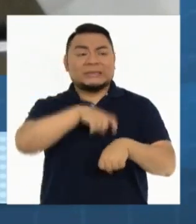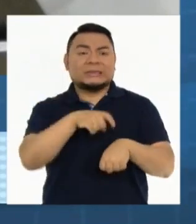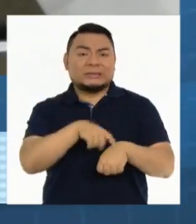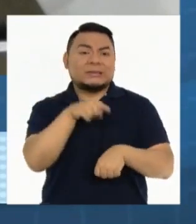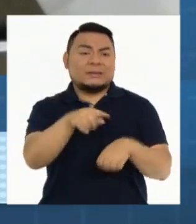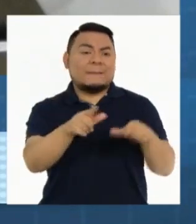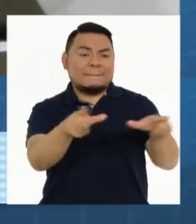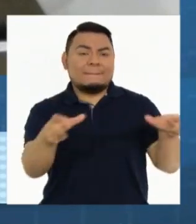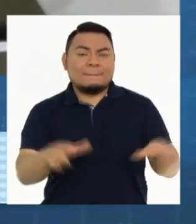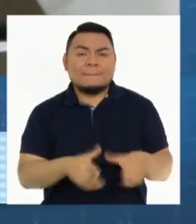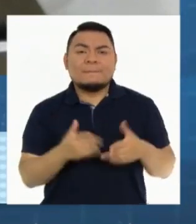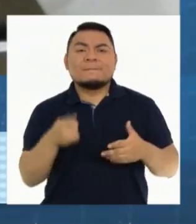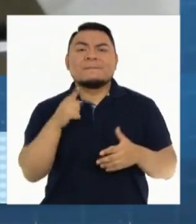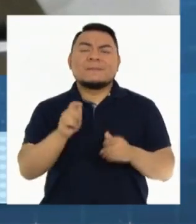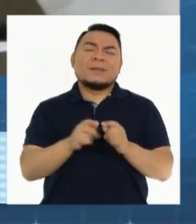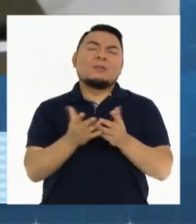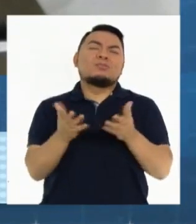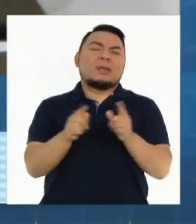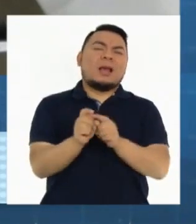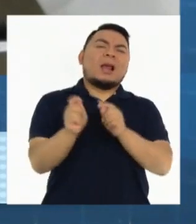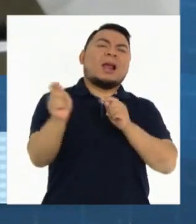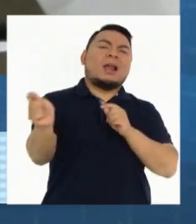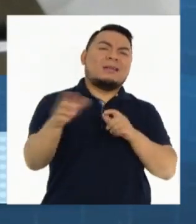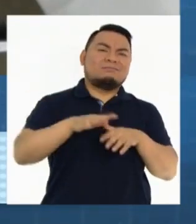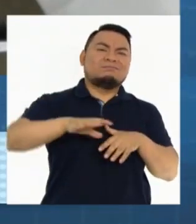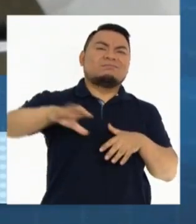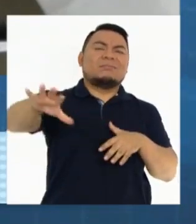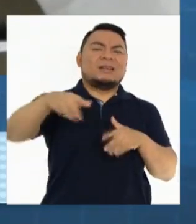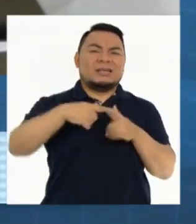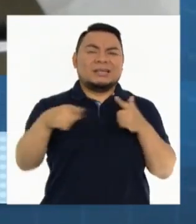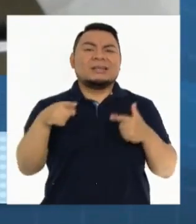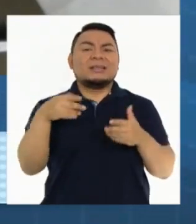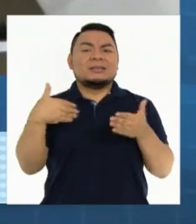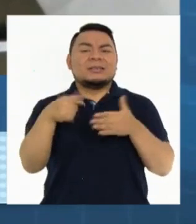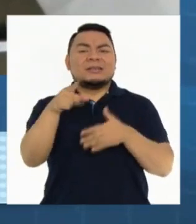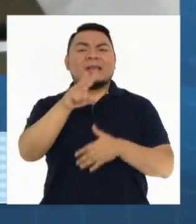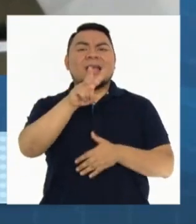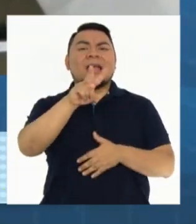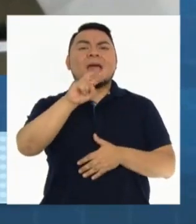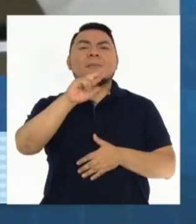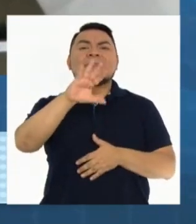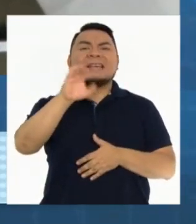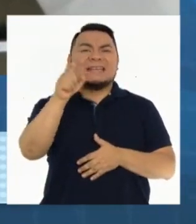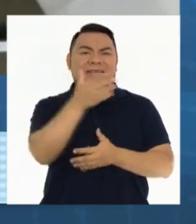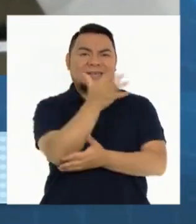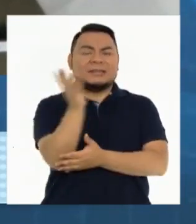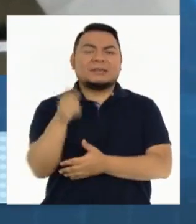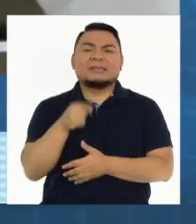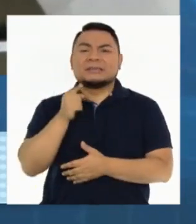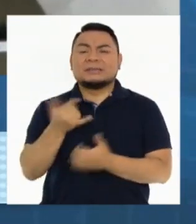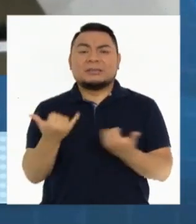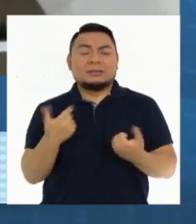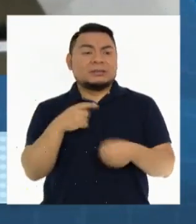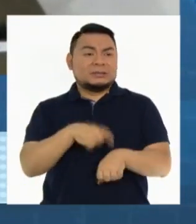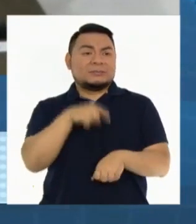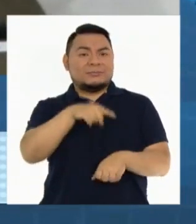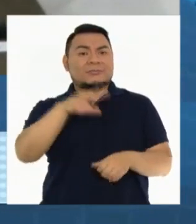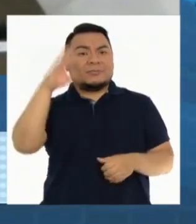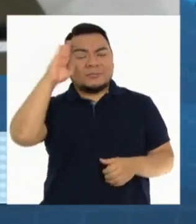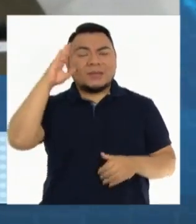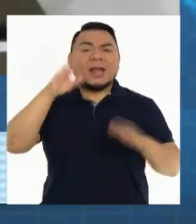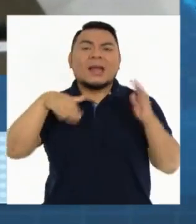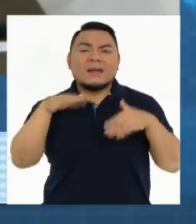en los cuales está bien alejada también del BRAEM. Es una situación en la cual también la policía a veces